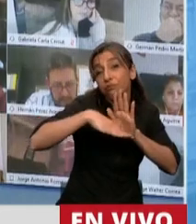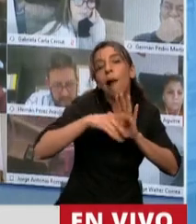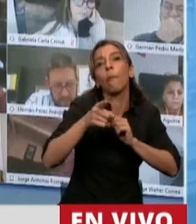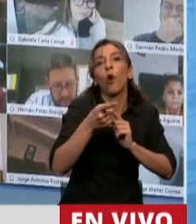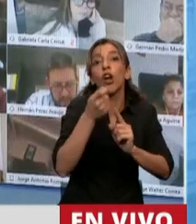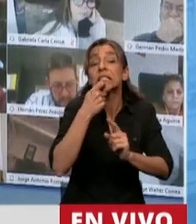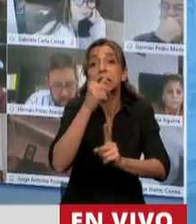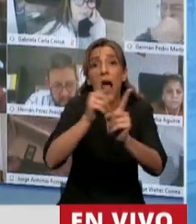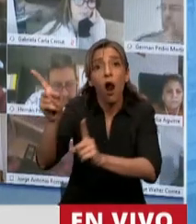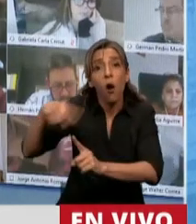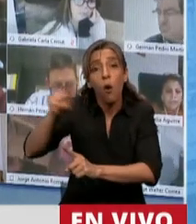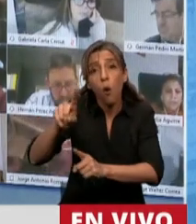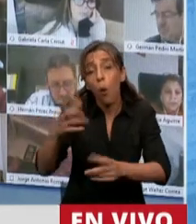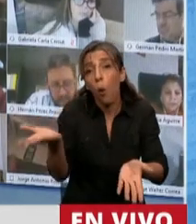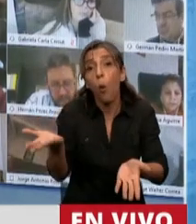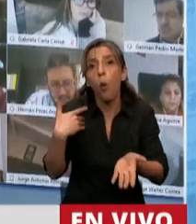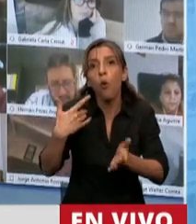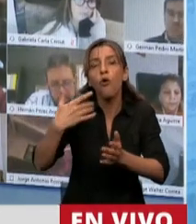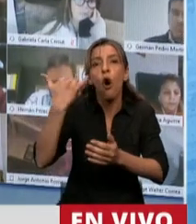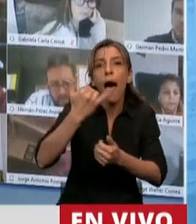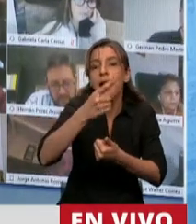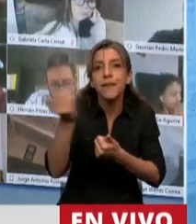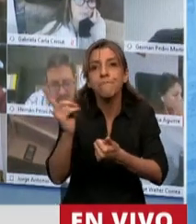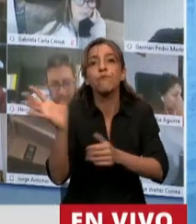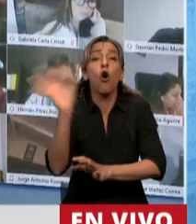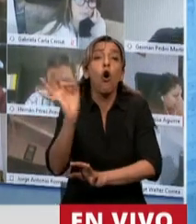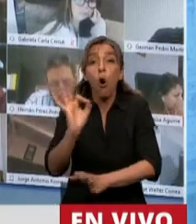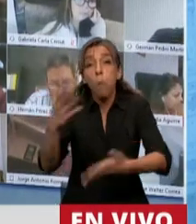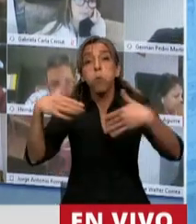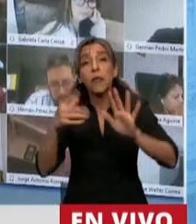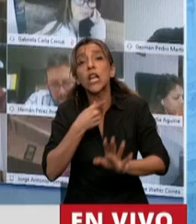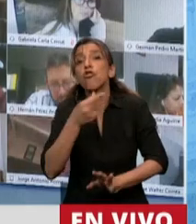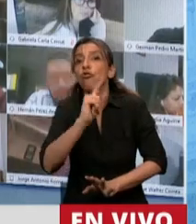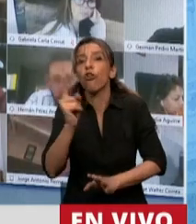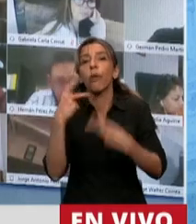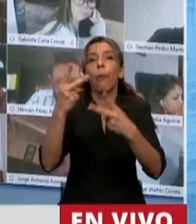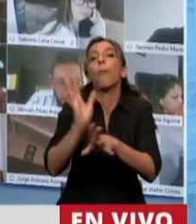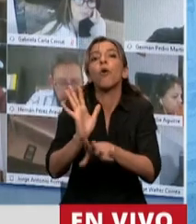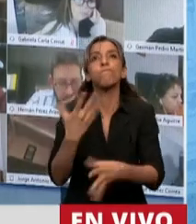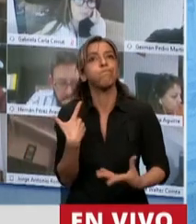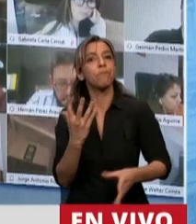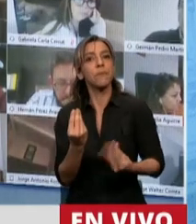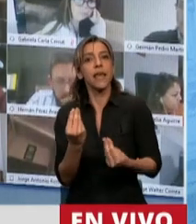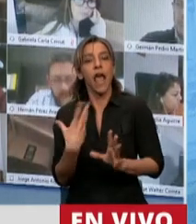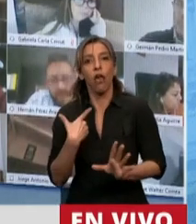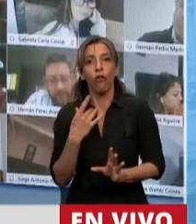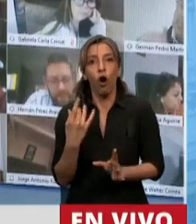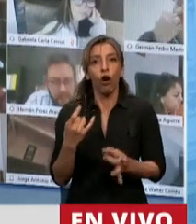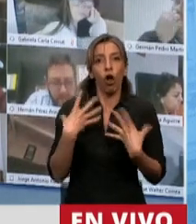que si un diputado no cumplía con eso, pero simplemente no quería venir porque tenía miedo a los contagios, válido también,